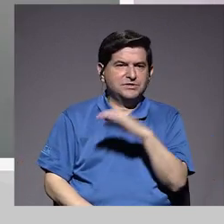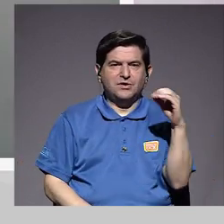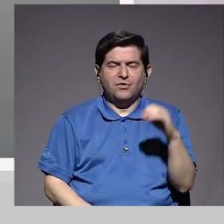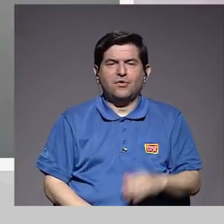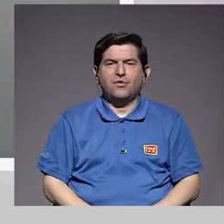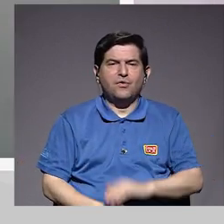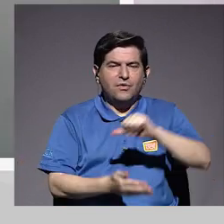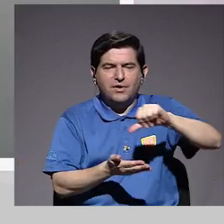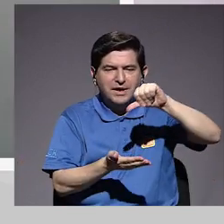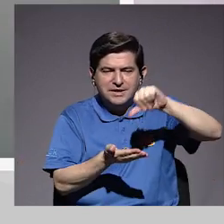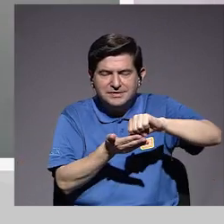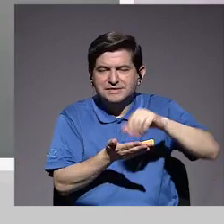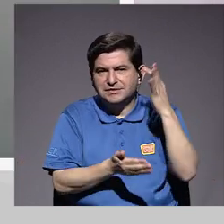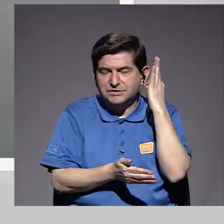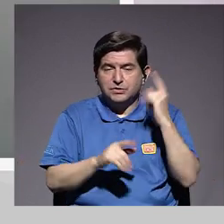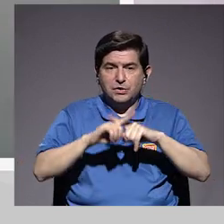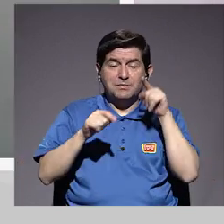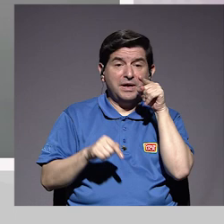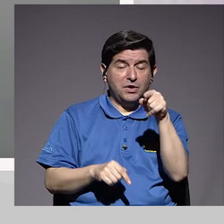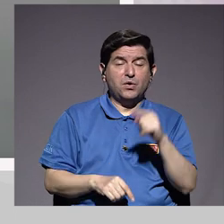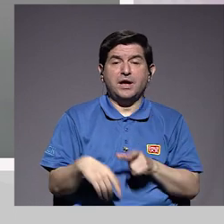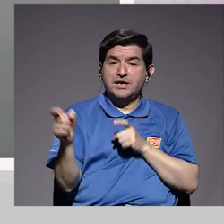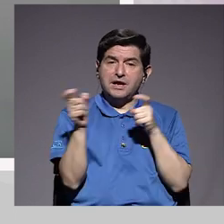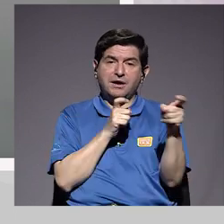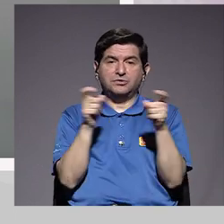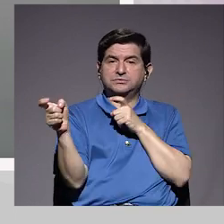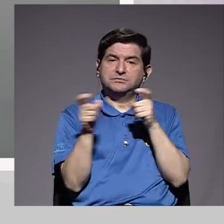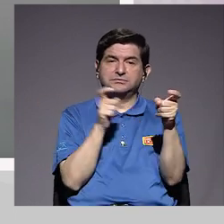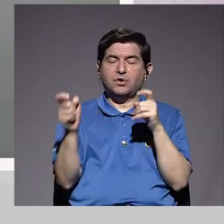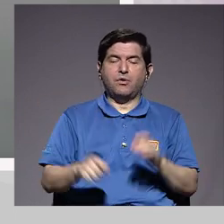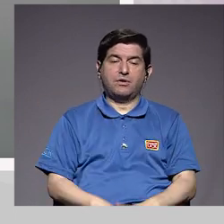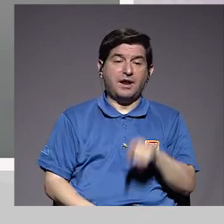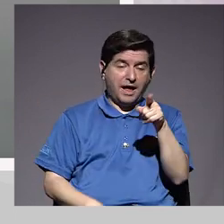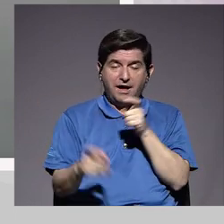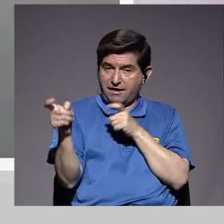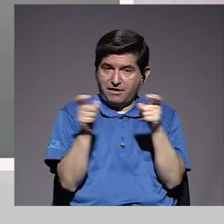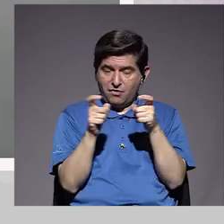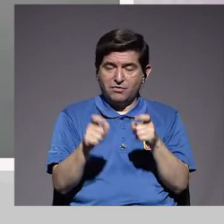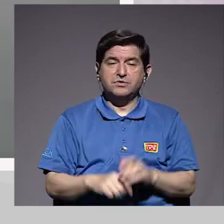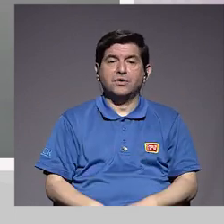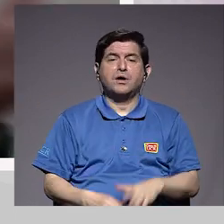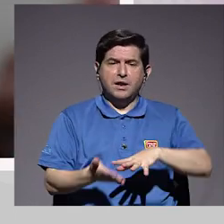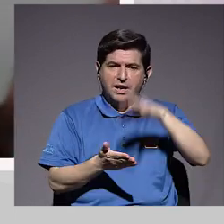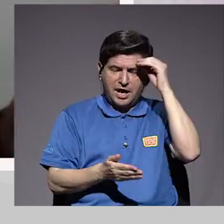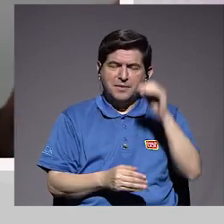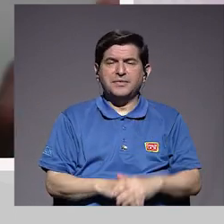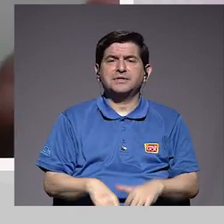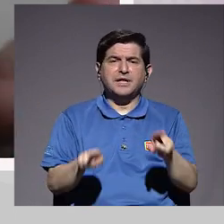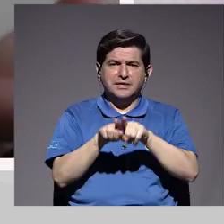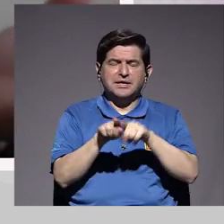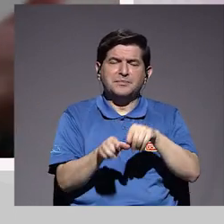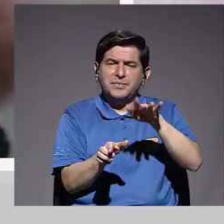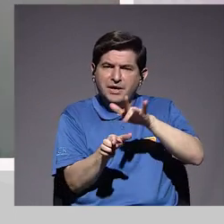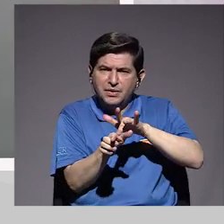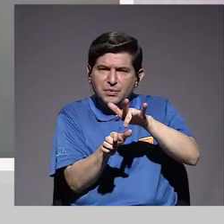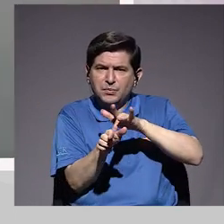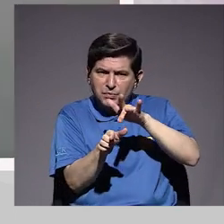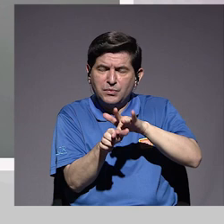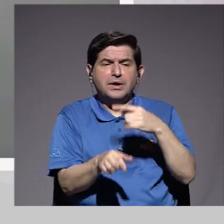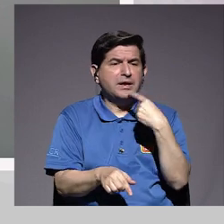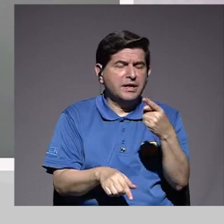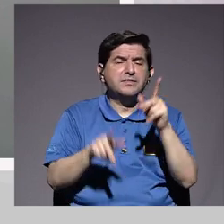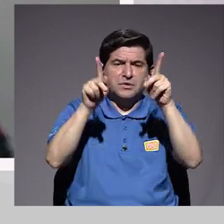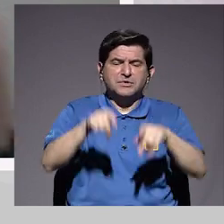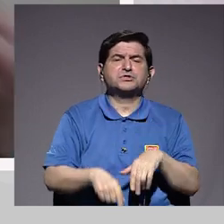de esta mujer, ¿verdad? Pero que sea ella la que la controla. Entonces, como es ella la que la controla, tiene que aprender a masturbarse también. Yo le digo a mis